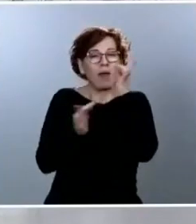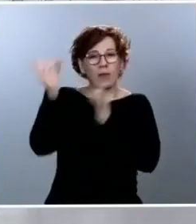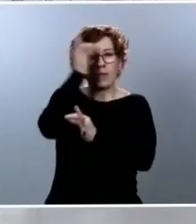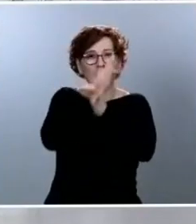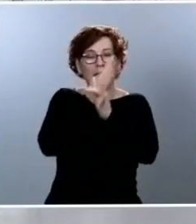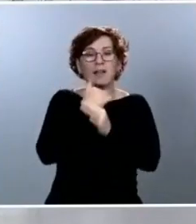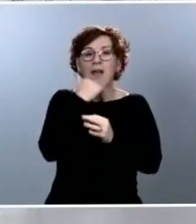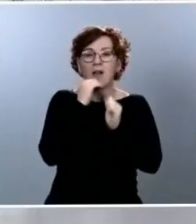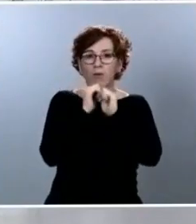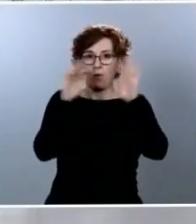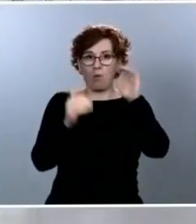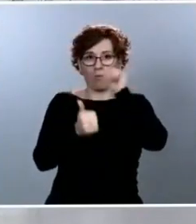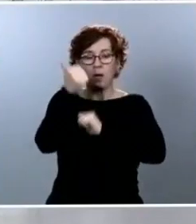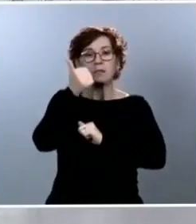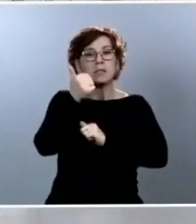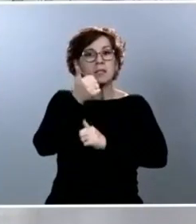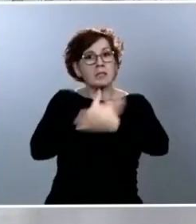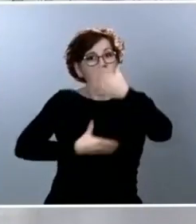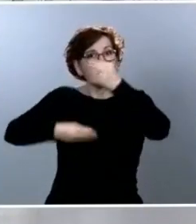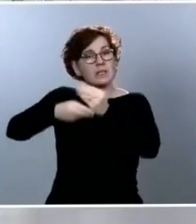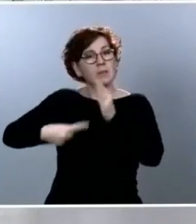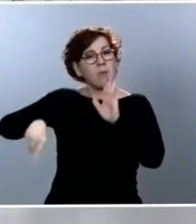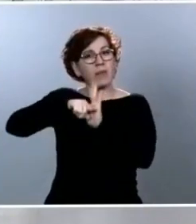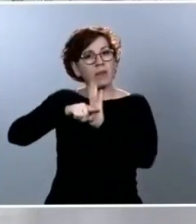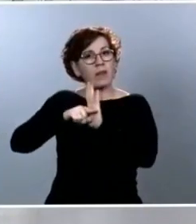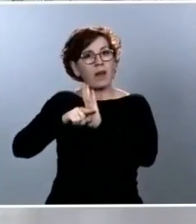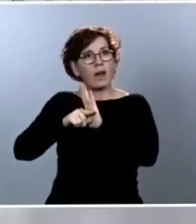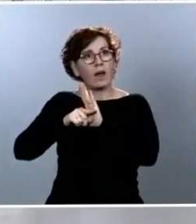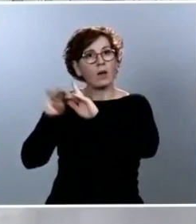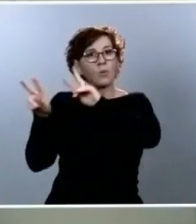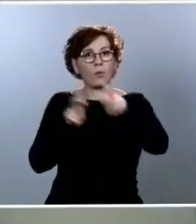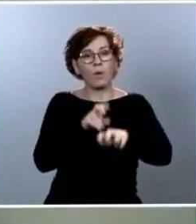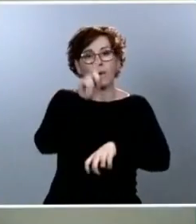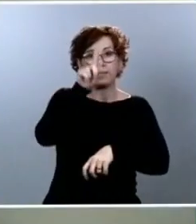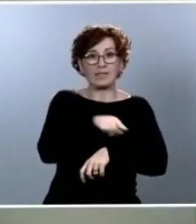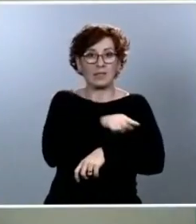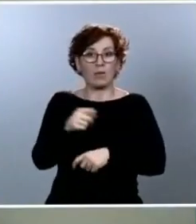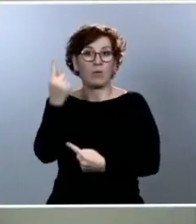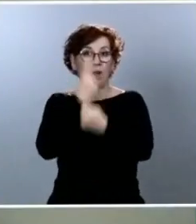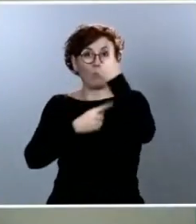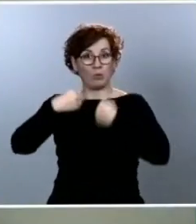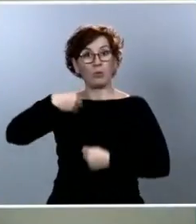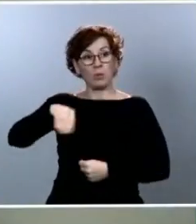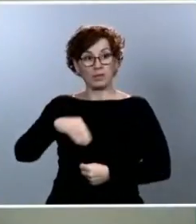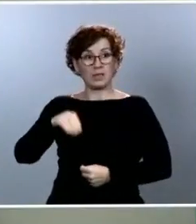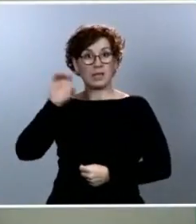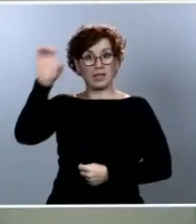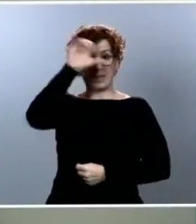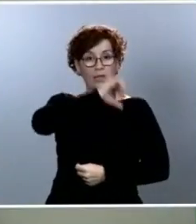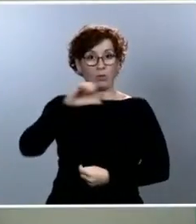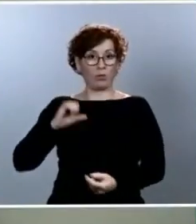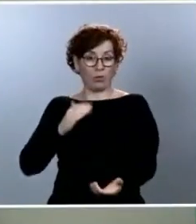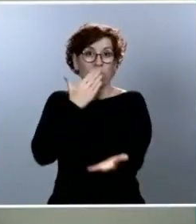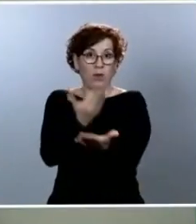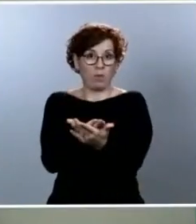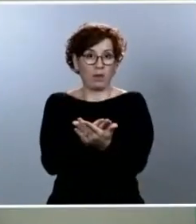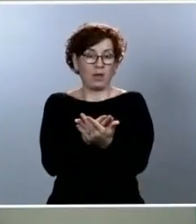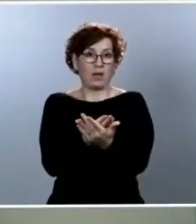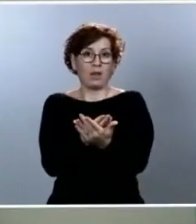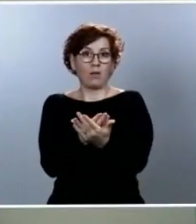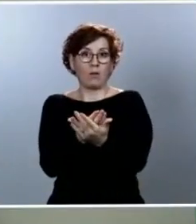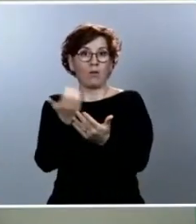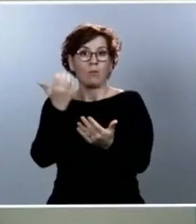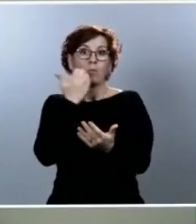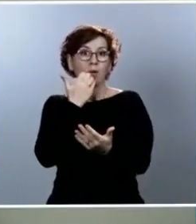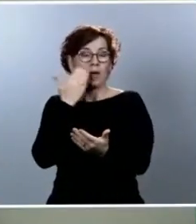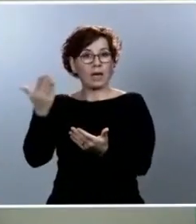otra medida nueva, como han pedido algunos presidentes autonómicos. En este caso le hablo de lo que pidió el señor Feijo en